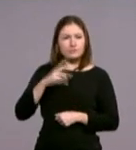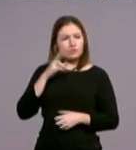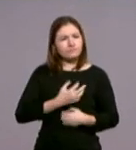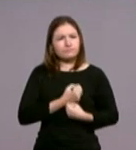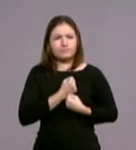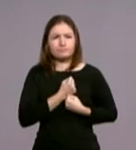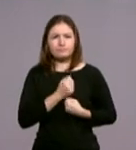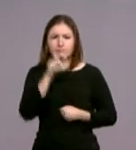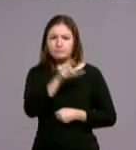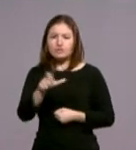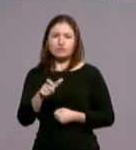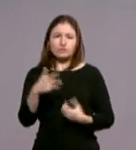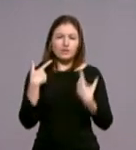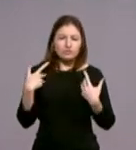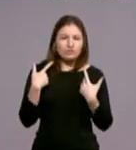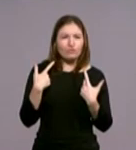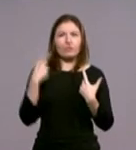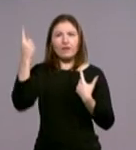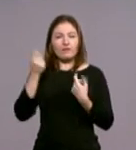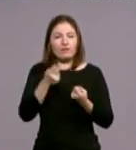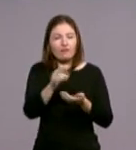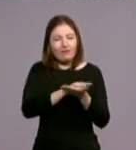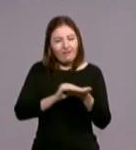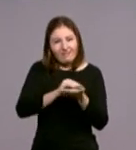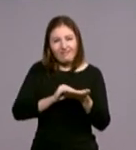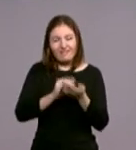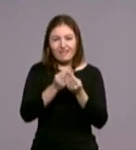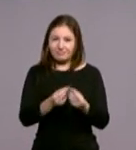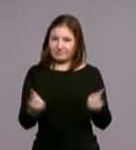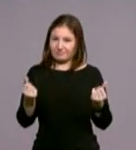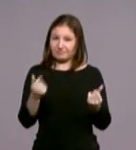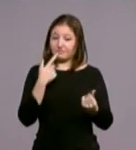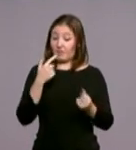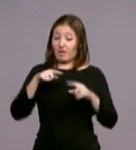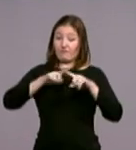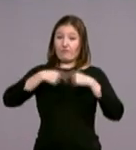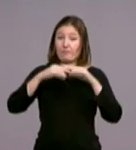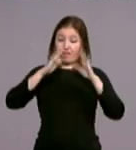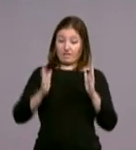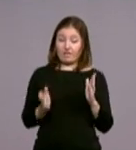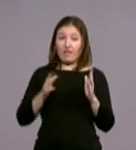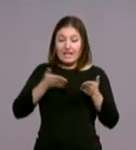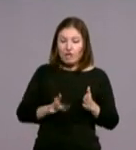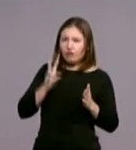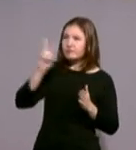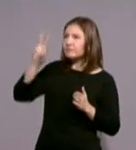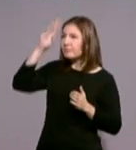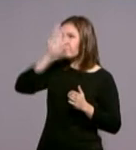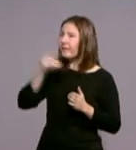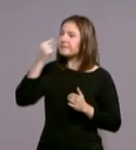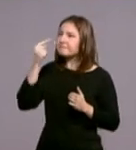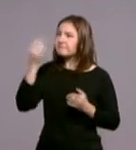heridas, a las llagas, para sanarlas como buen samaritano. ¿Qué aprenden la familia, los hijos en casa, de sus padres? A tener entrañas de